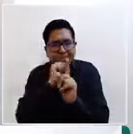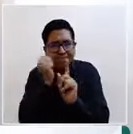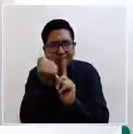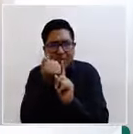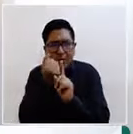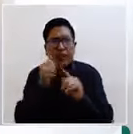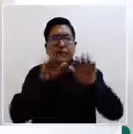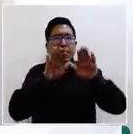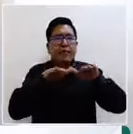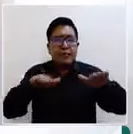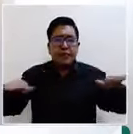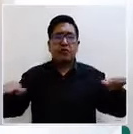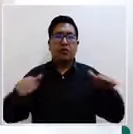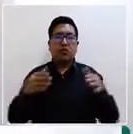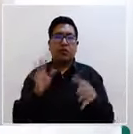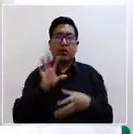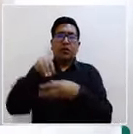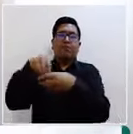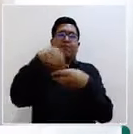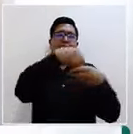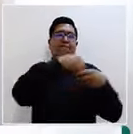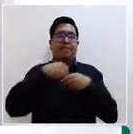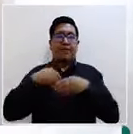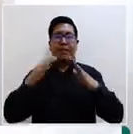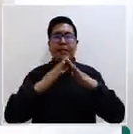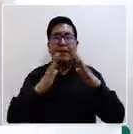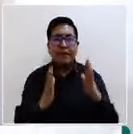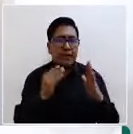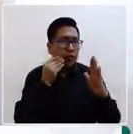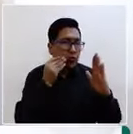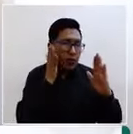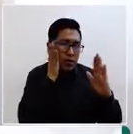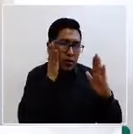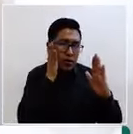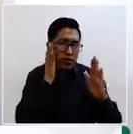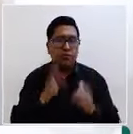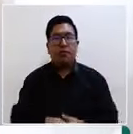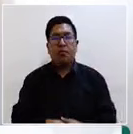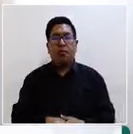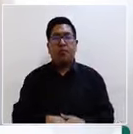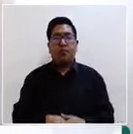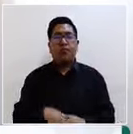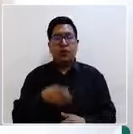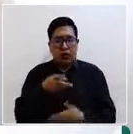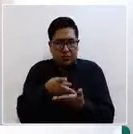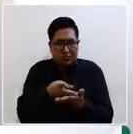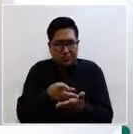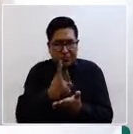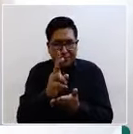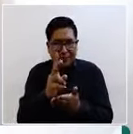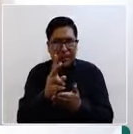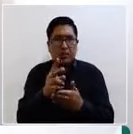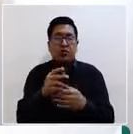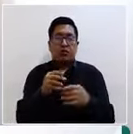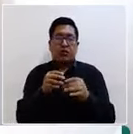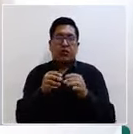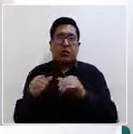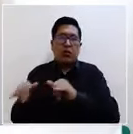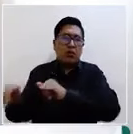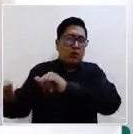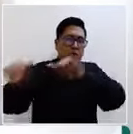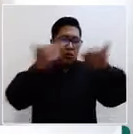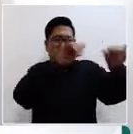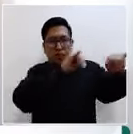adolescentes que viven en centros de acogida en el país. Valga decir que no es una situación específica de Bolivia. En este